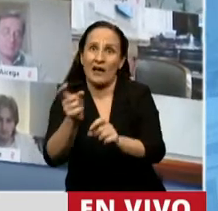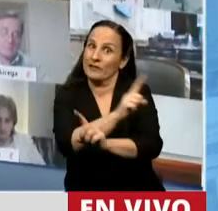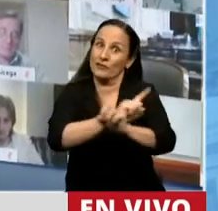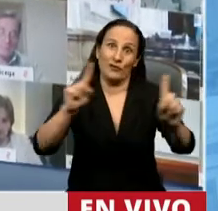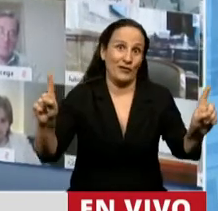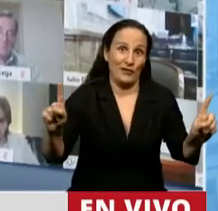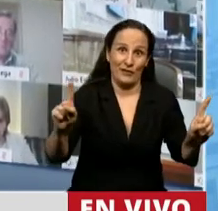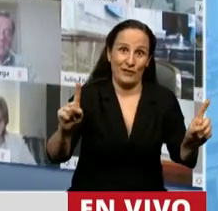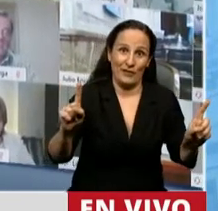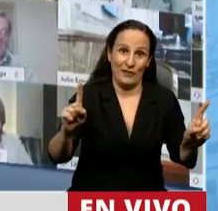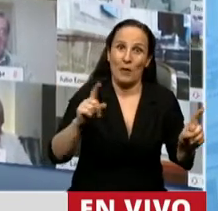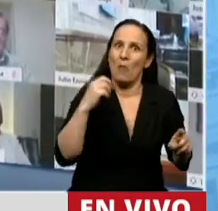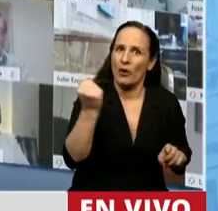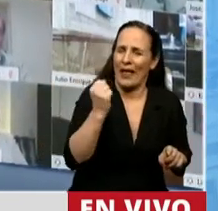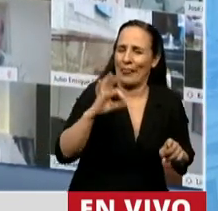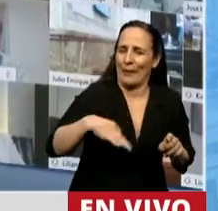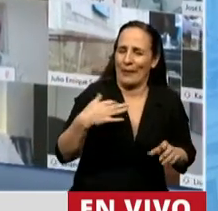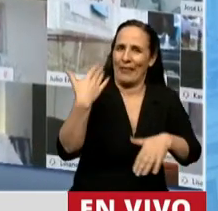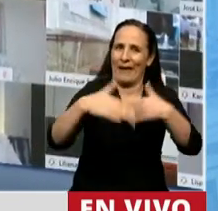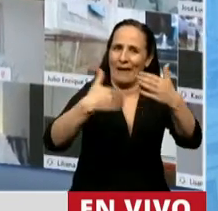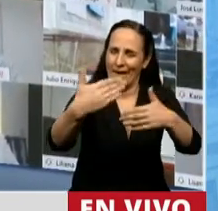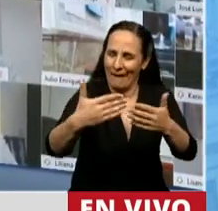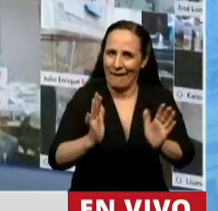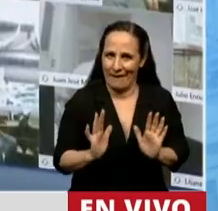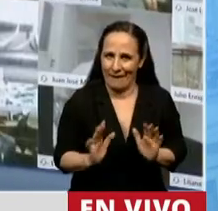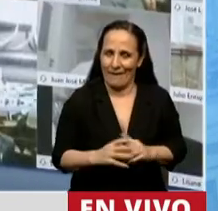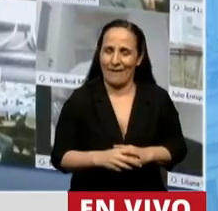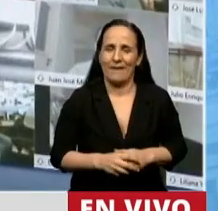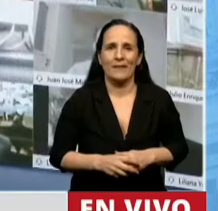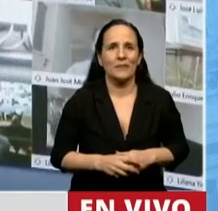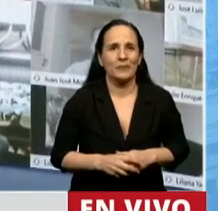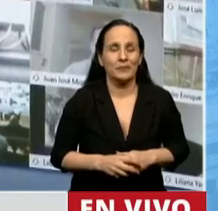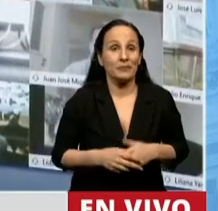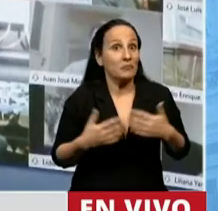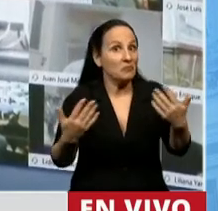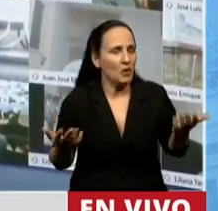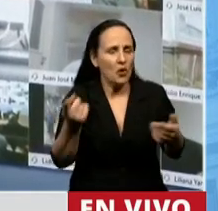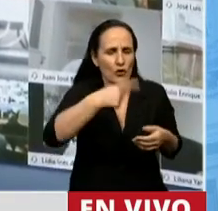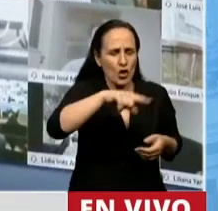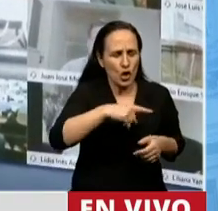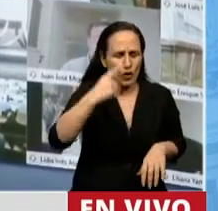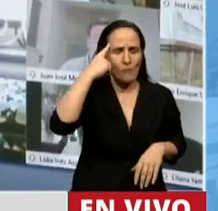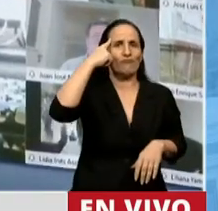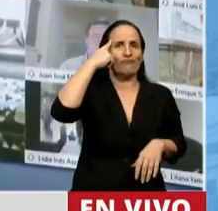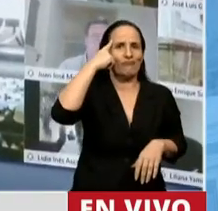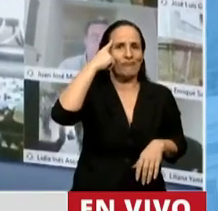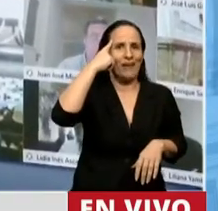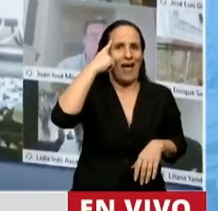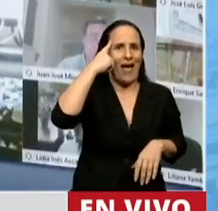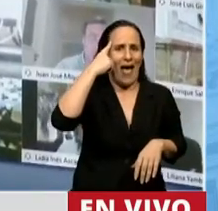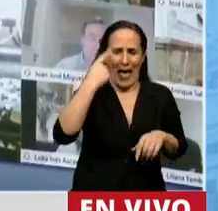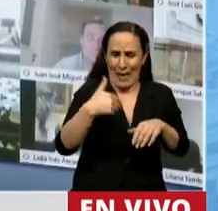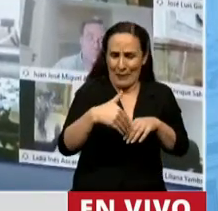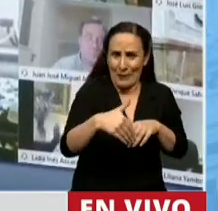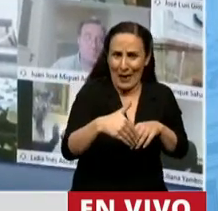desarrollo. Y la verdad que este ejercicio, Presidente, nos va a permitir en el mediano y en el largo